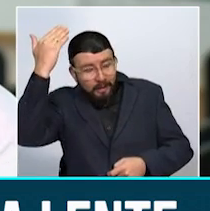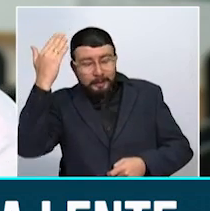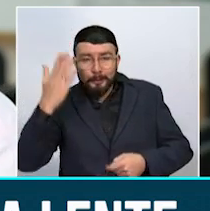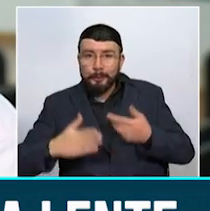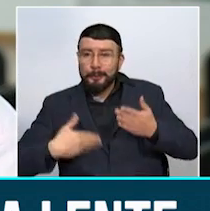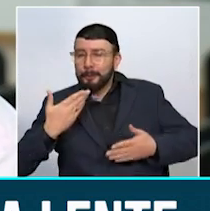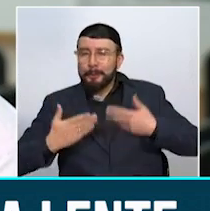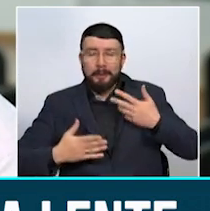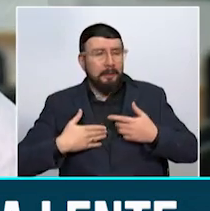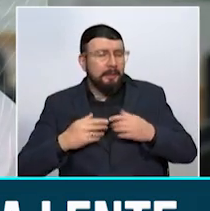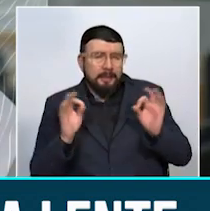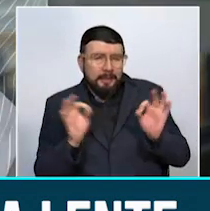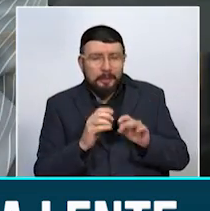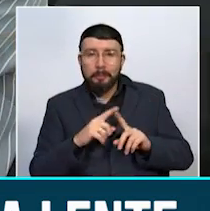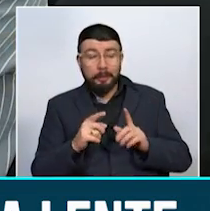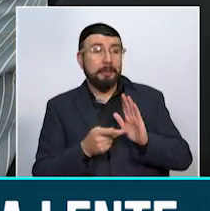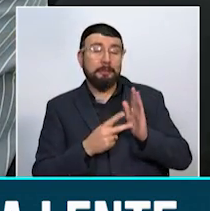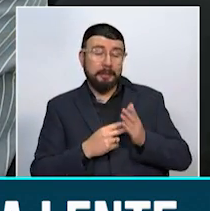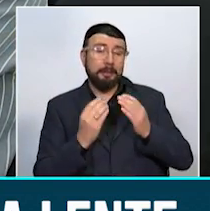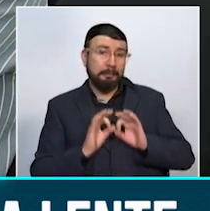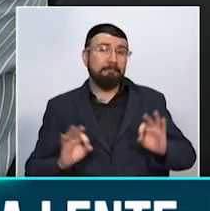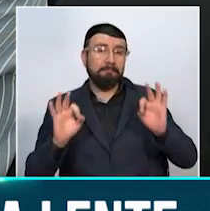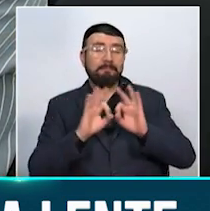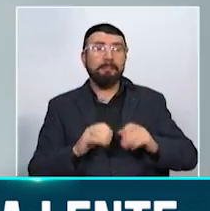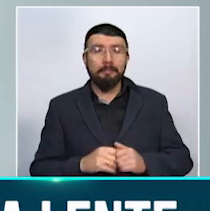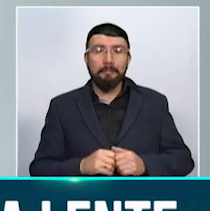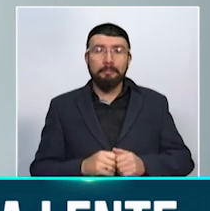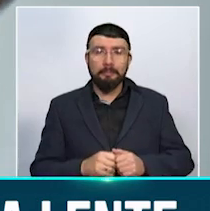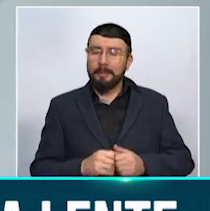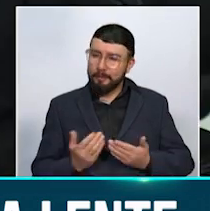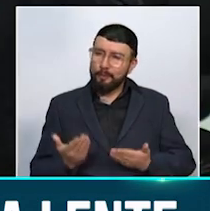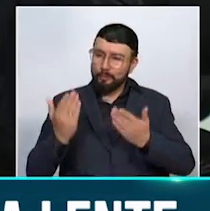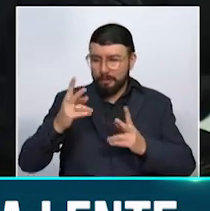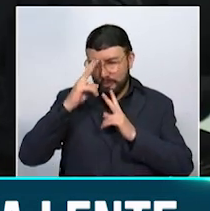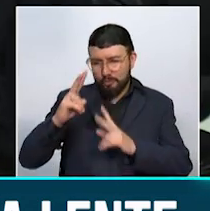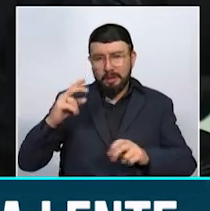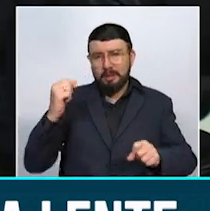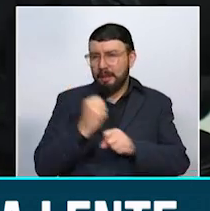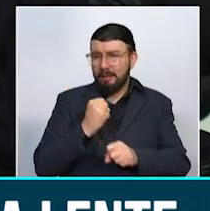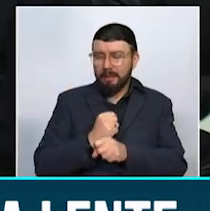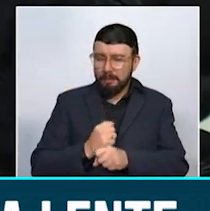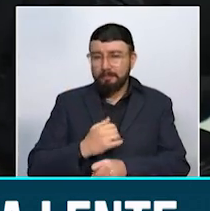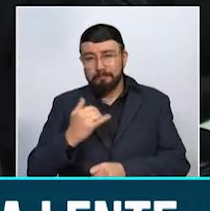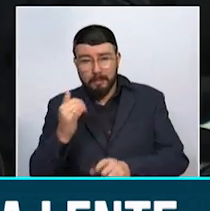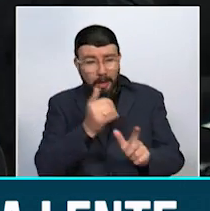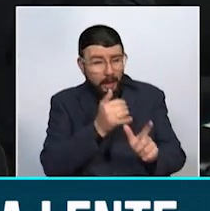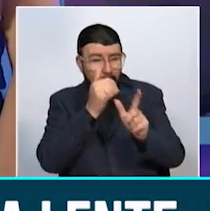Momento sencillo pero muy significativo. Espacios donde se resalta el gran trabajo de los que están tras la lente.